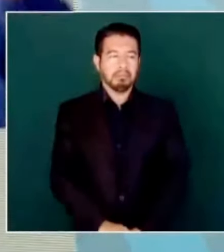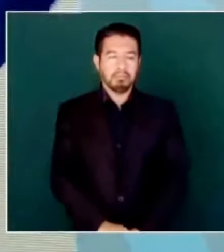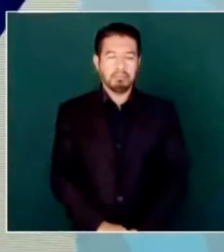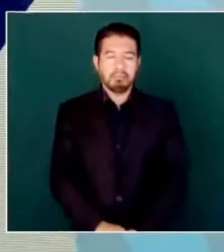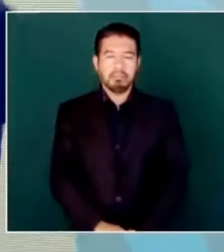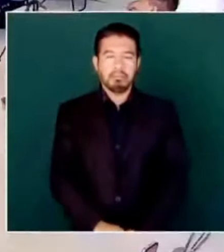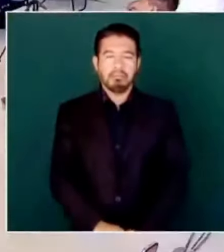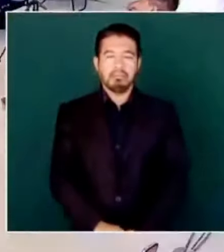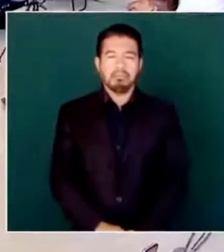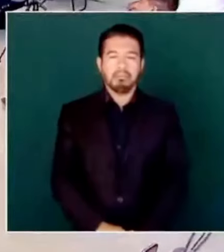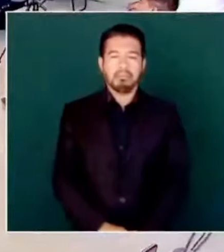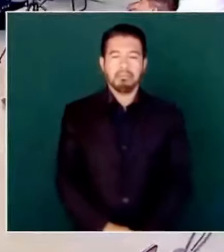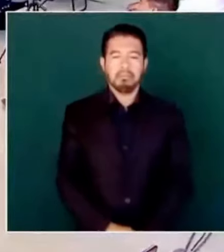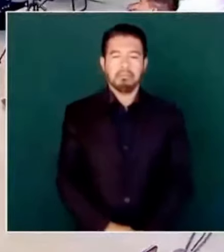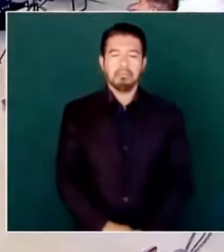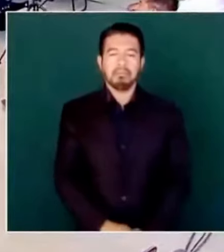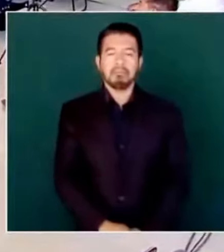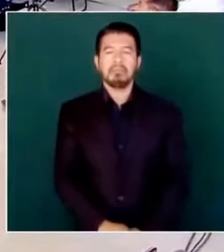fíjense lo que pasaba,